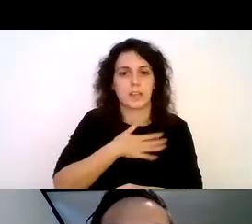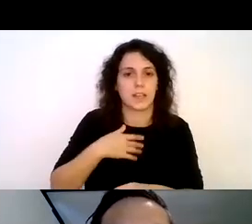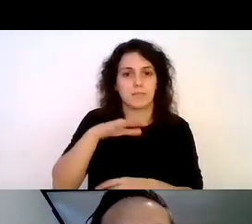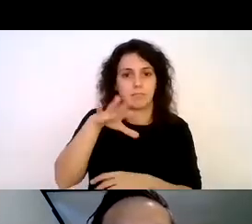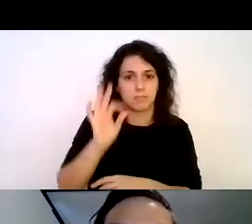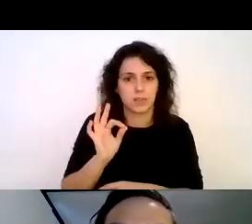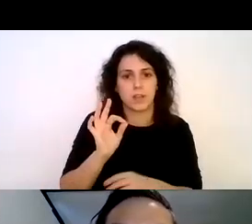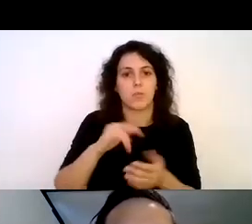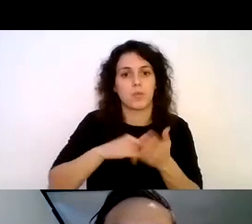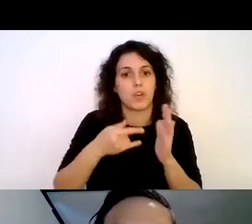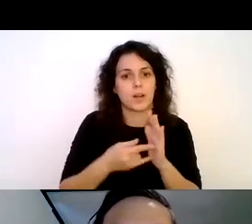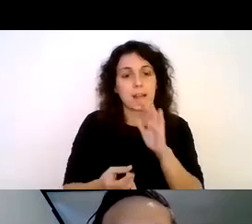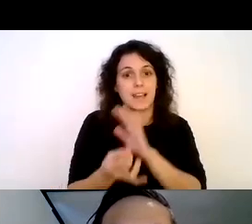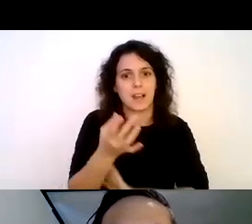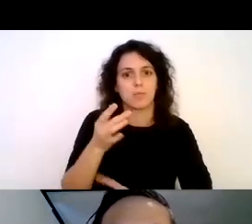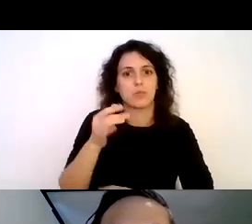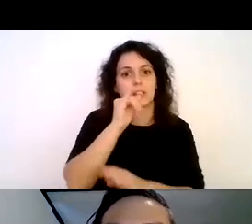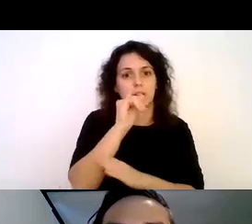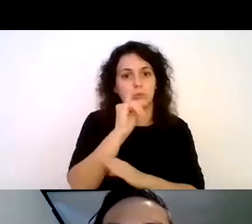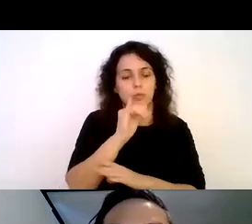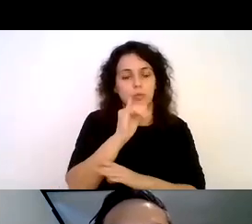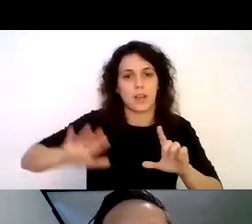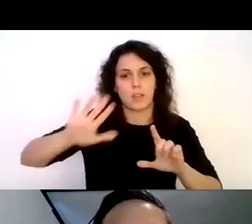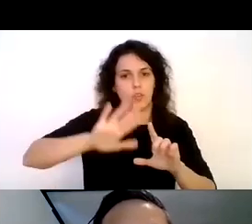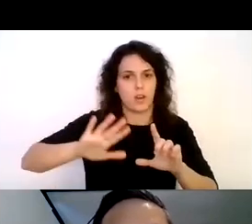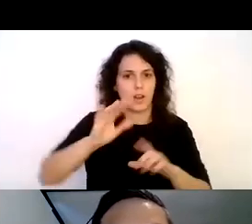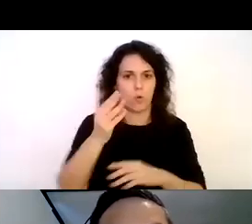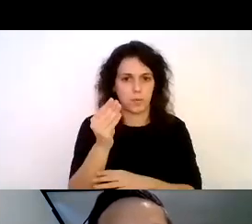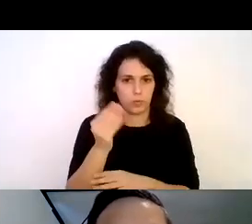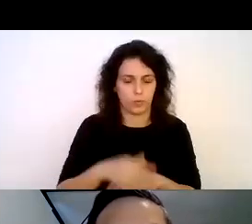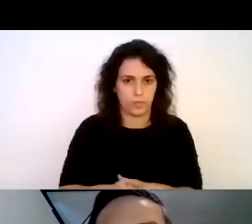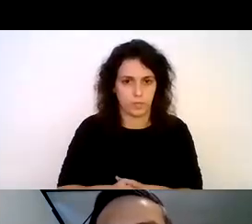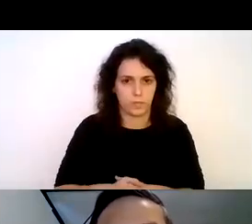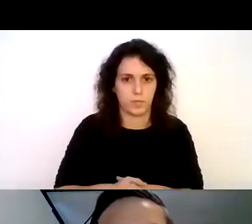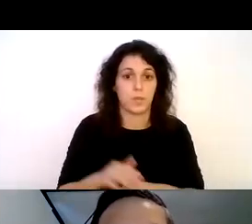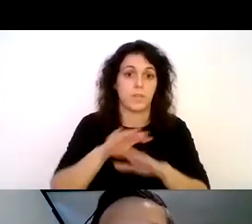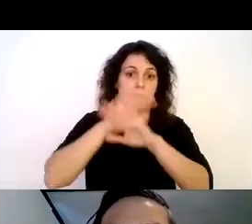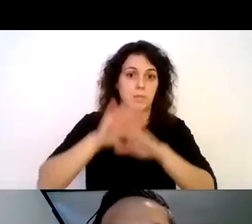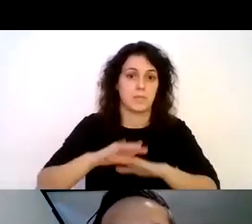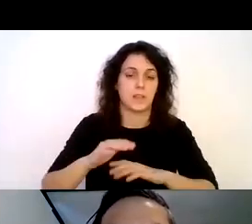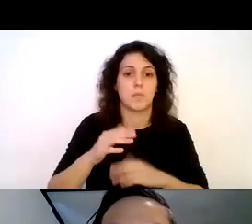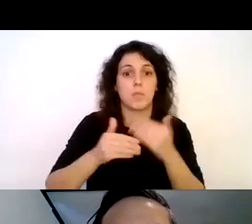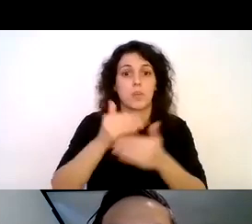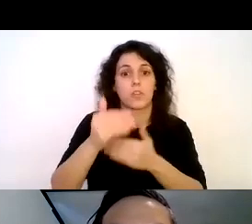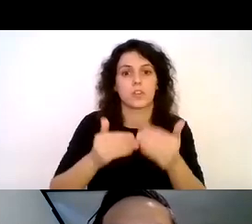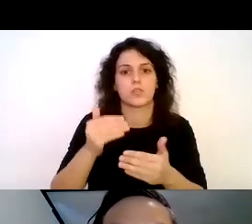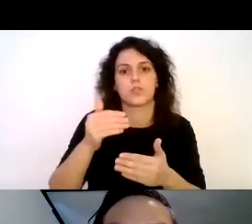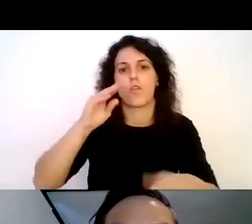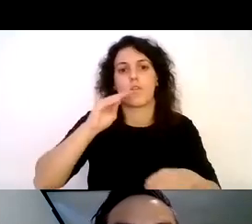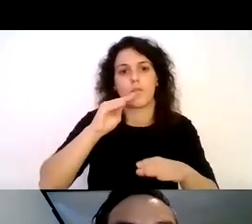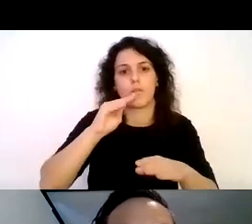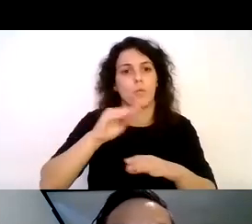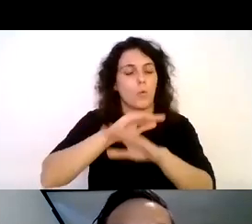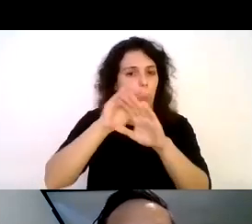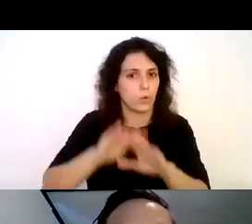programa creamos del instituto nacional de la juventud por lo que espero finalmente en el proceso adjudicarme el fondo concursable